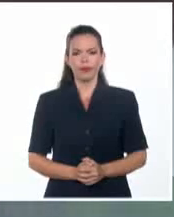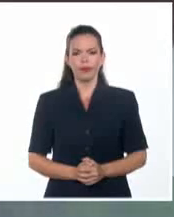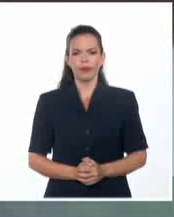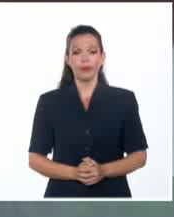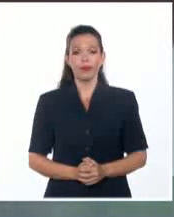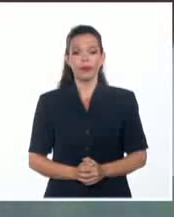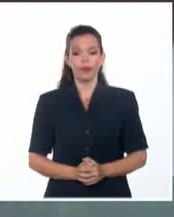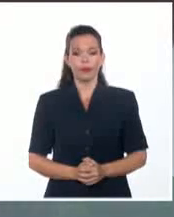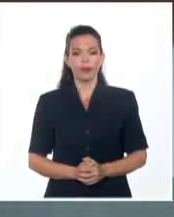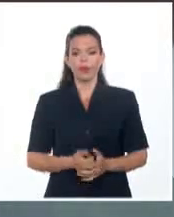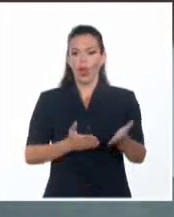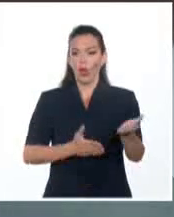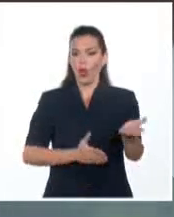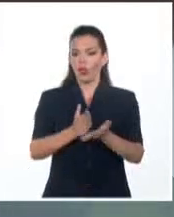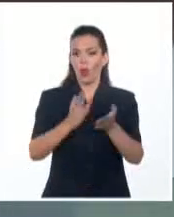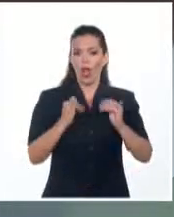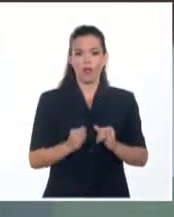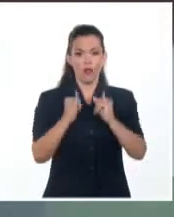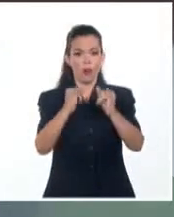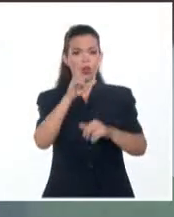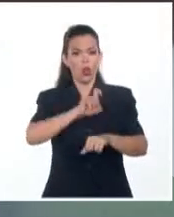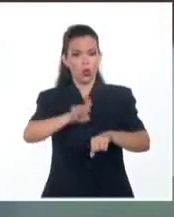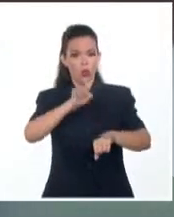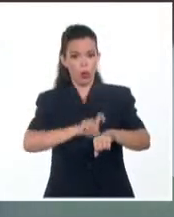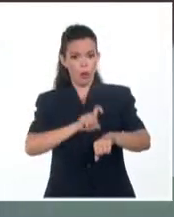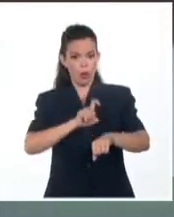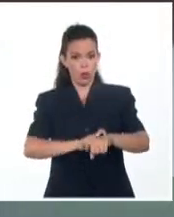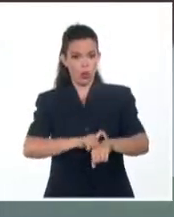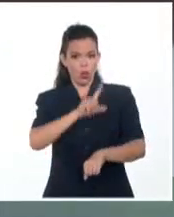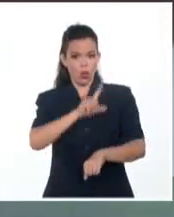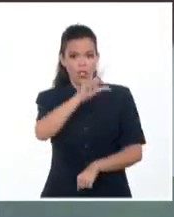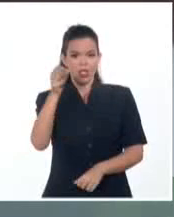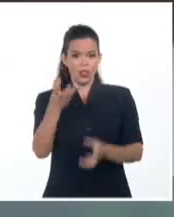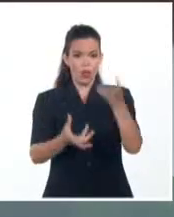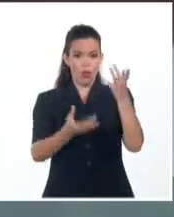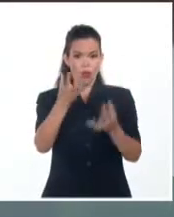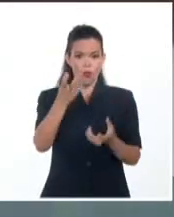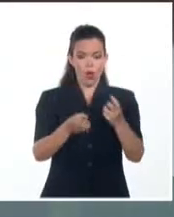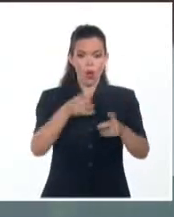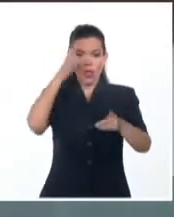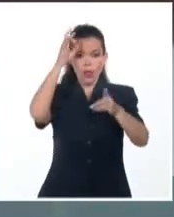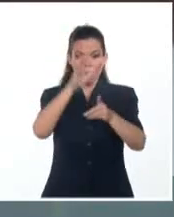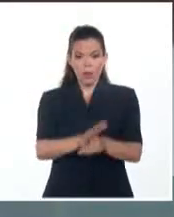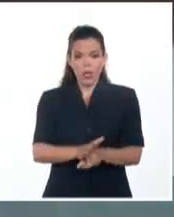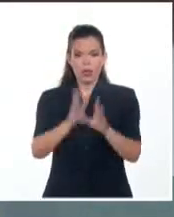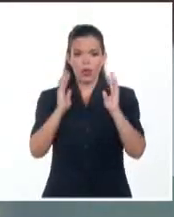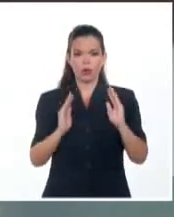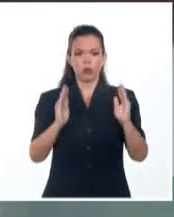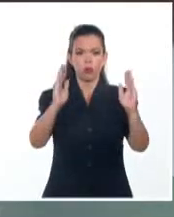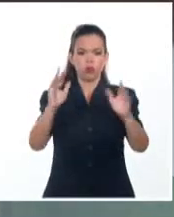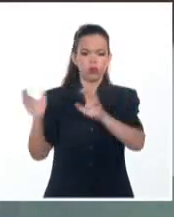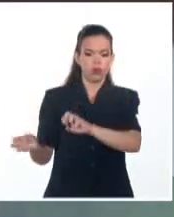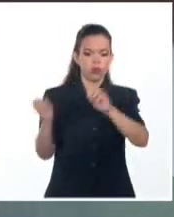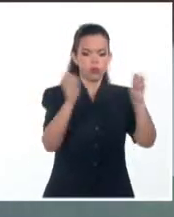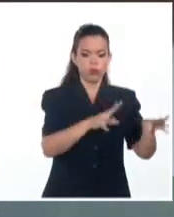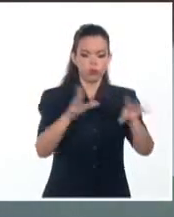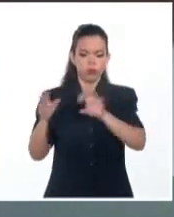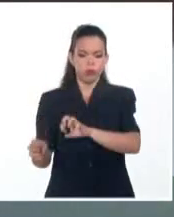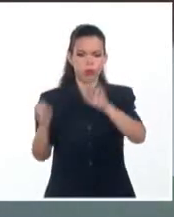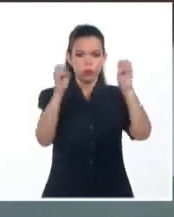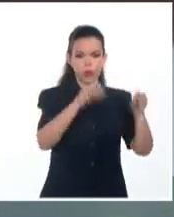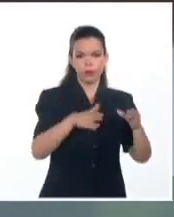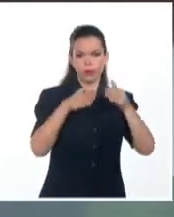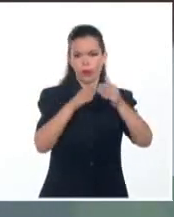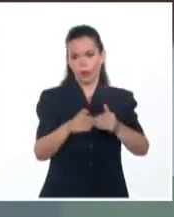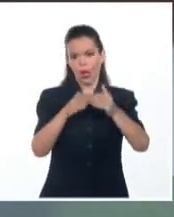Tenemos información de última hora. En Cienfuegos comenzaron las operaciones de descarga de un buque con gas licuado de petróleo que asegurará la